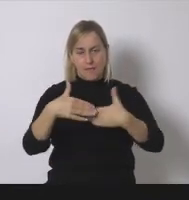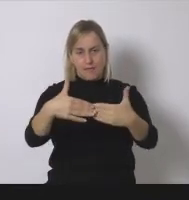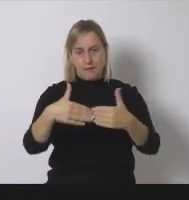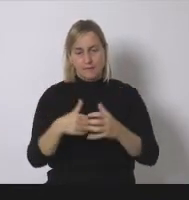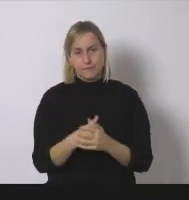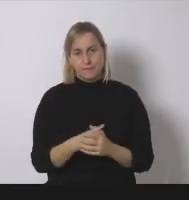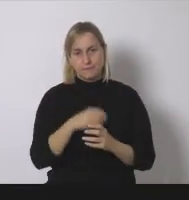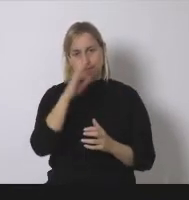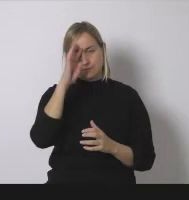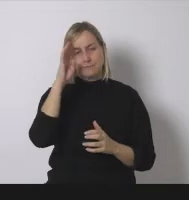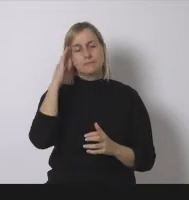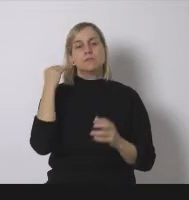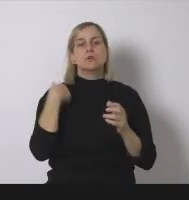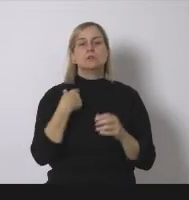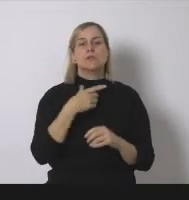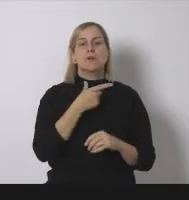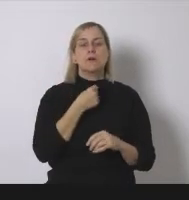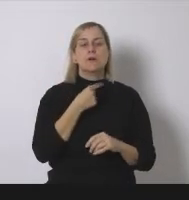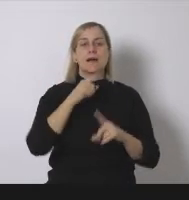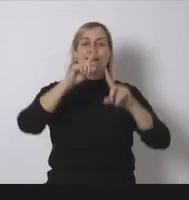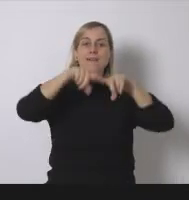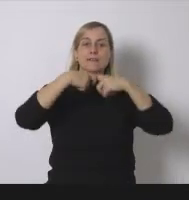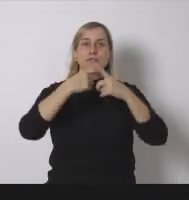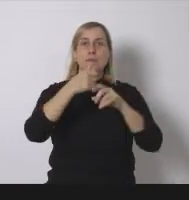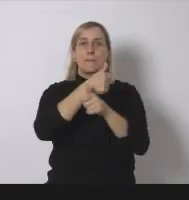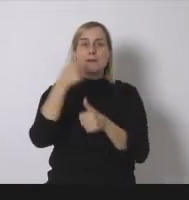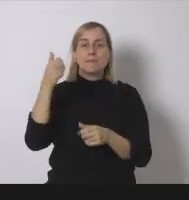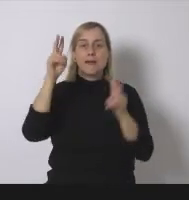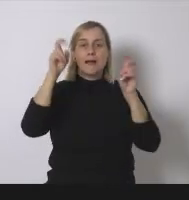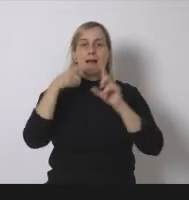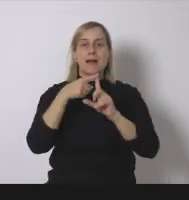la primera reflexión es sobre los límites